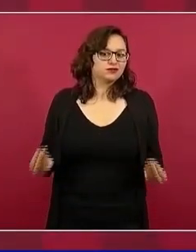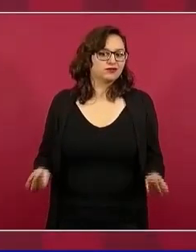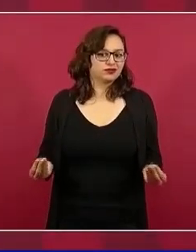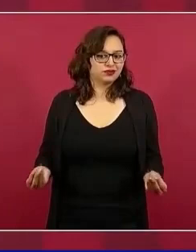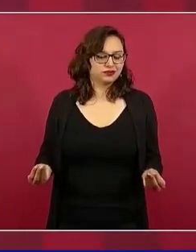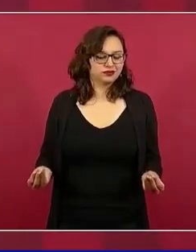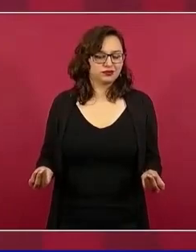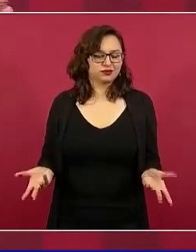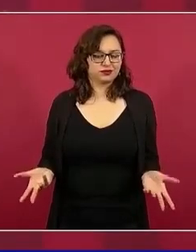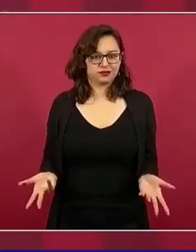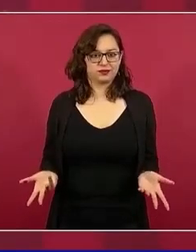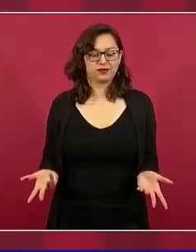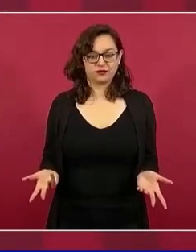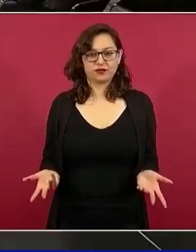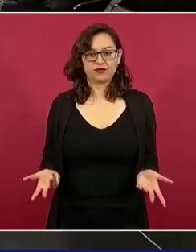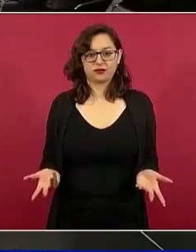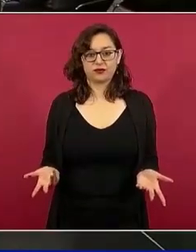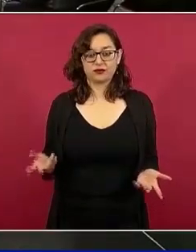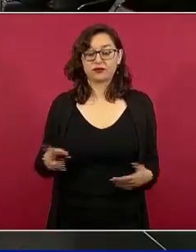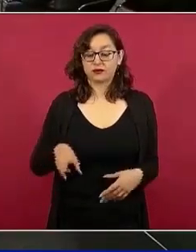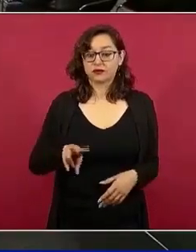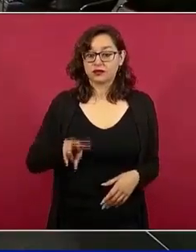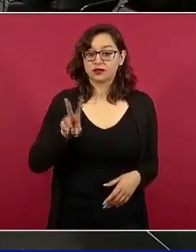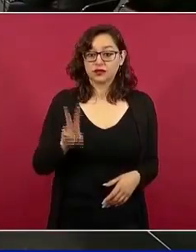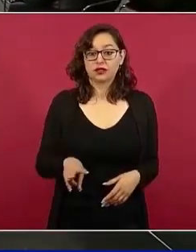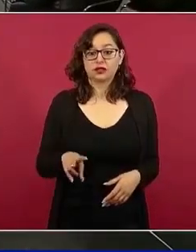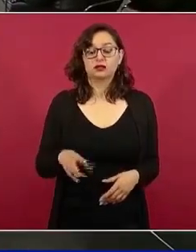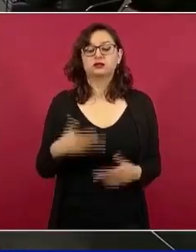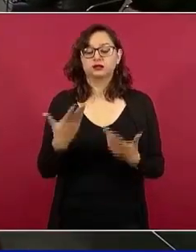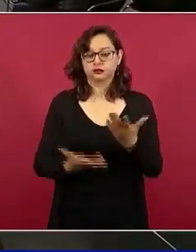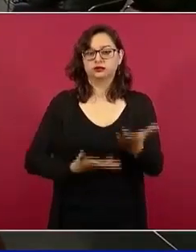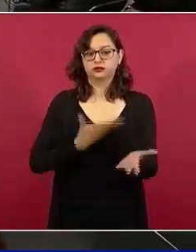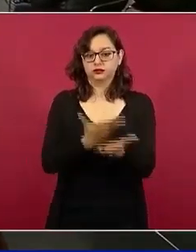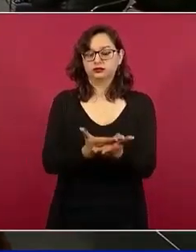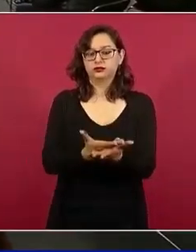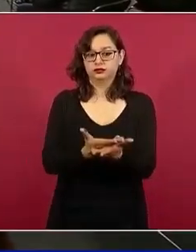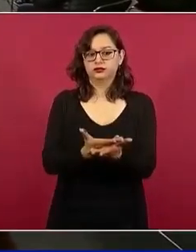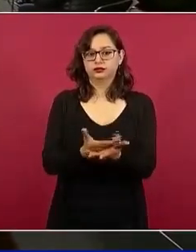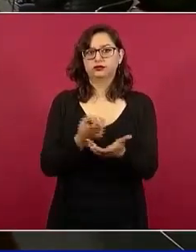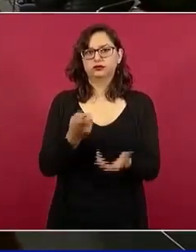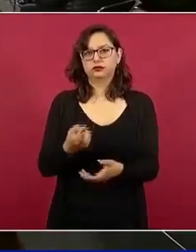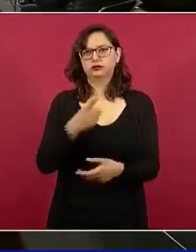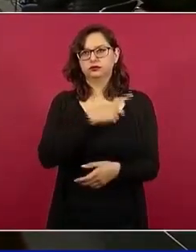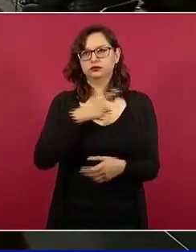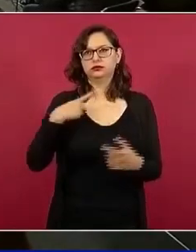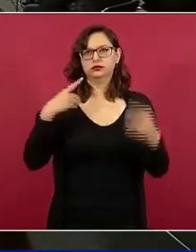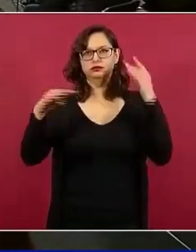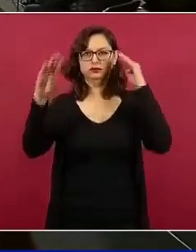Son de las propuestas que deben de analizarse